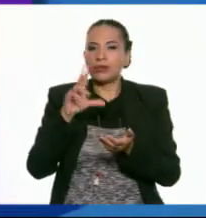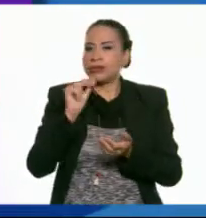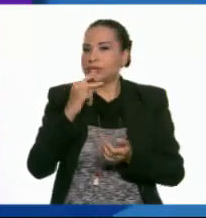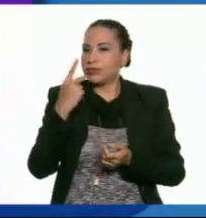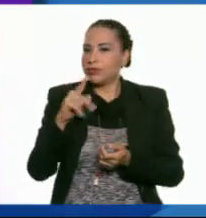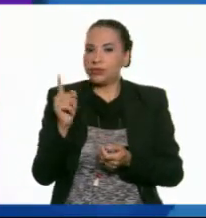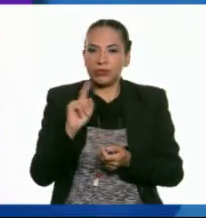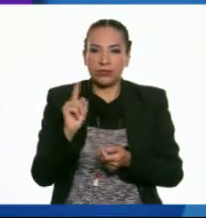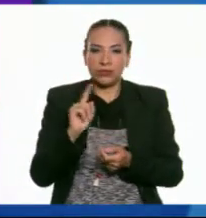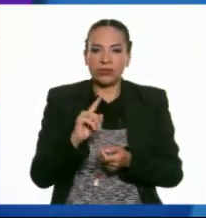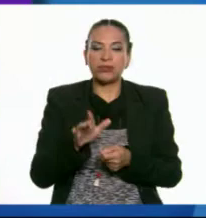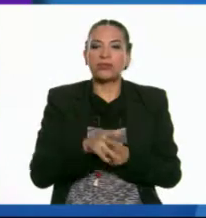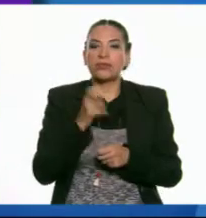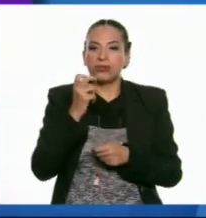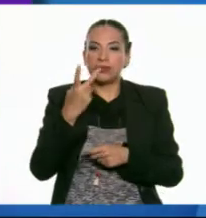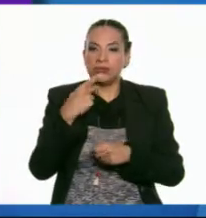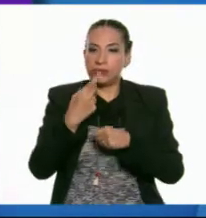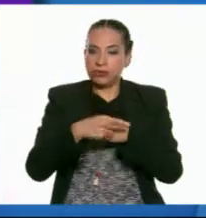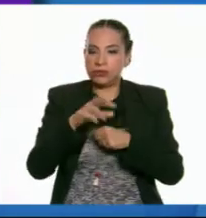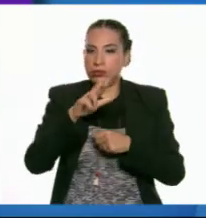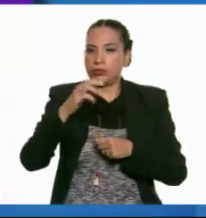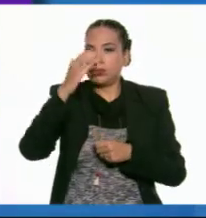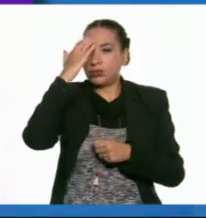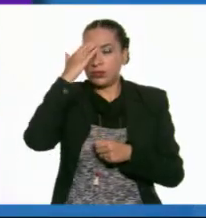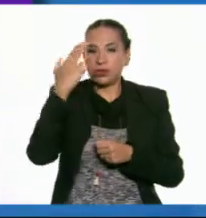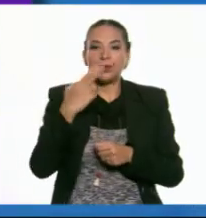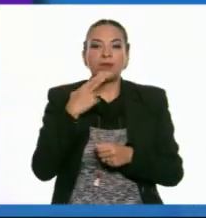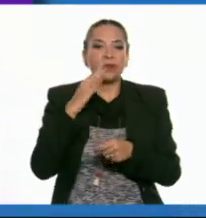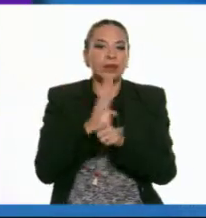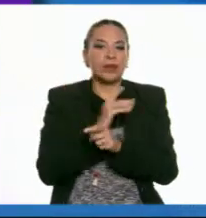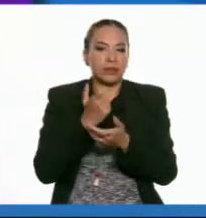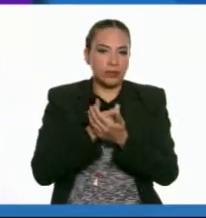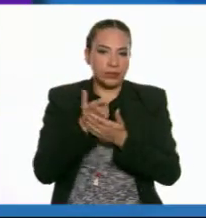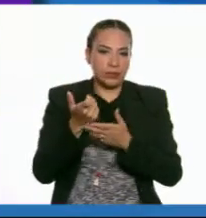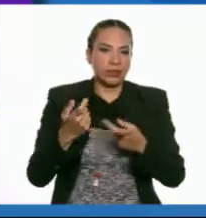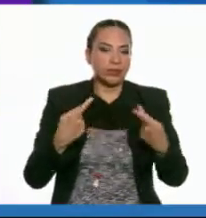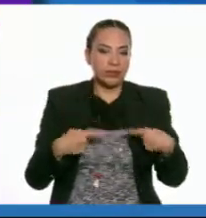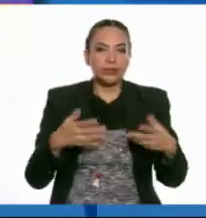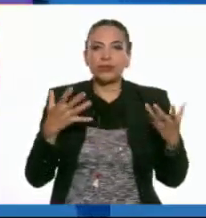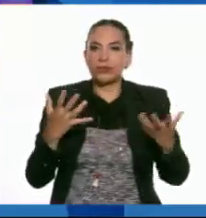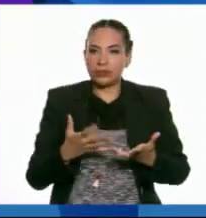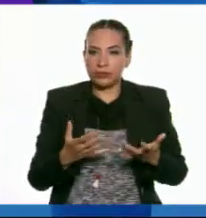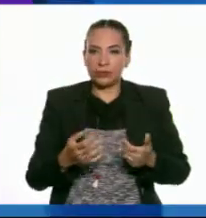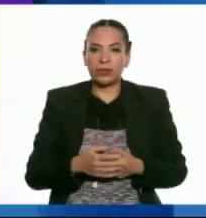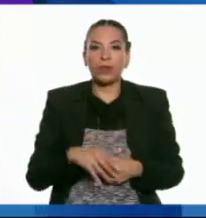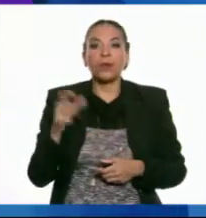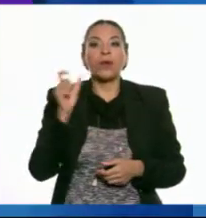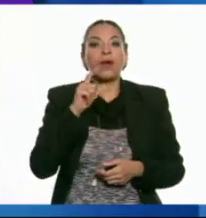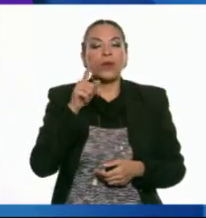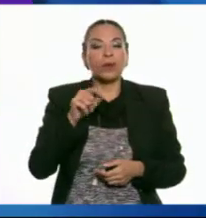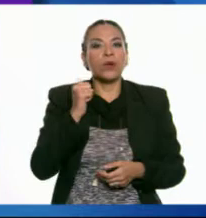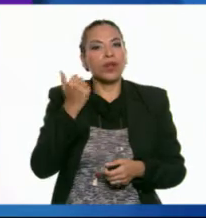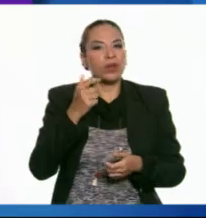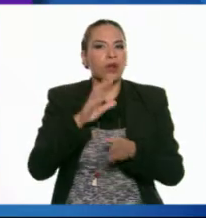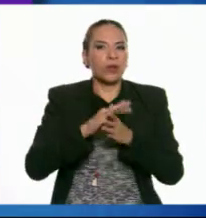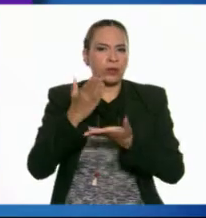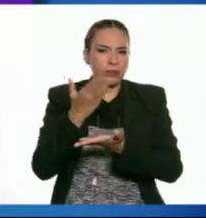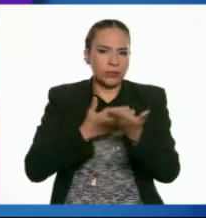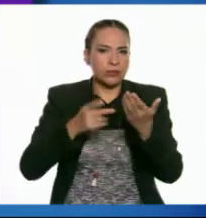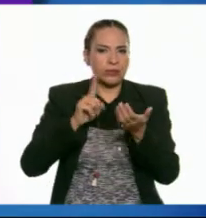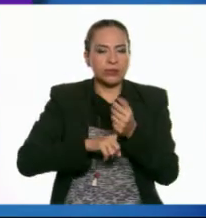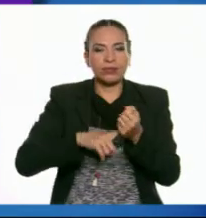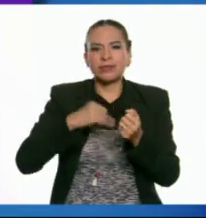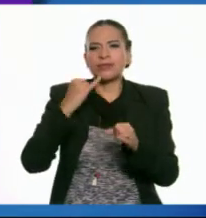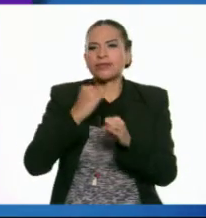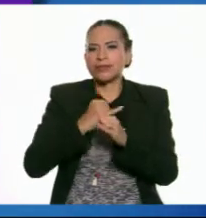no es suyo, lo cual perjudica el reconocimiento y beneficio económico de quienes lo crean. Cuando consumes o compartes contenido